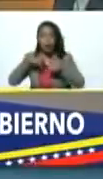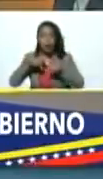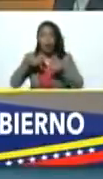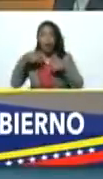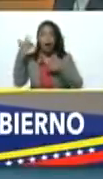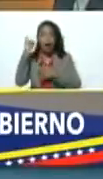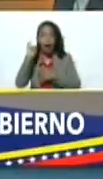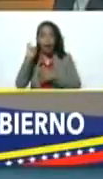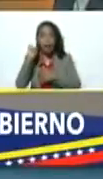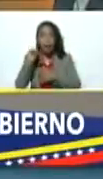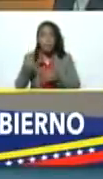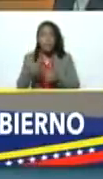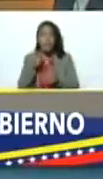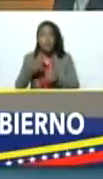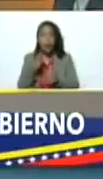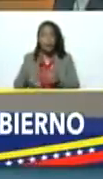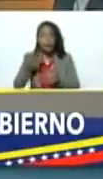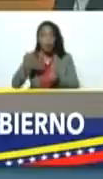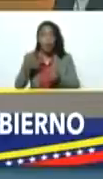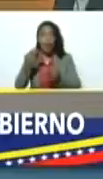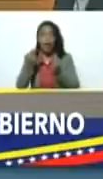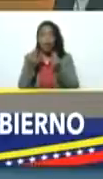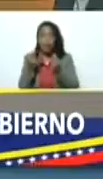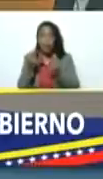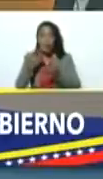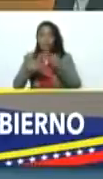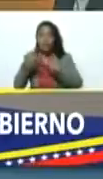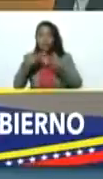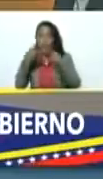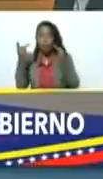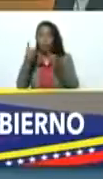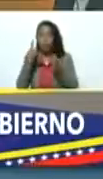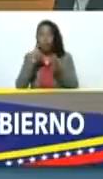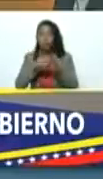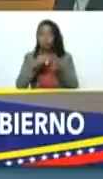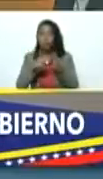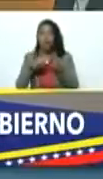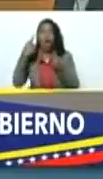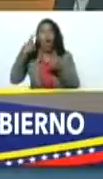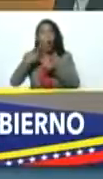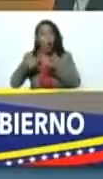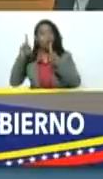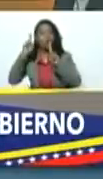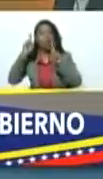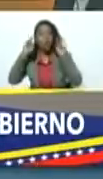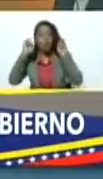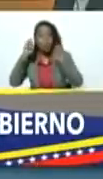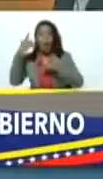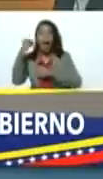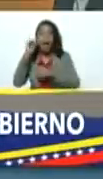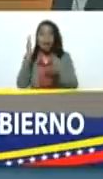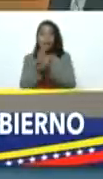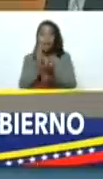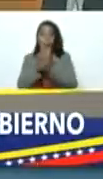economía servicios públicos hay otros temas que tenemos que coordinar siempre